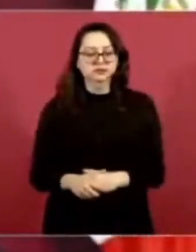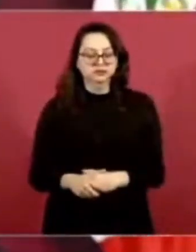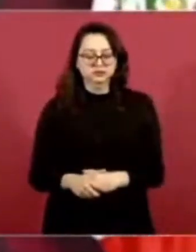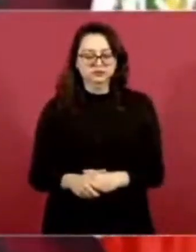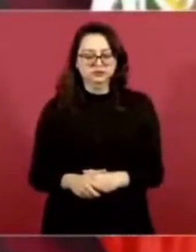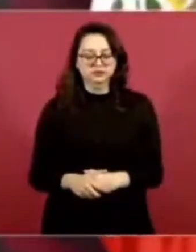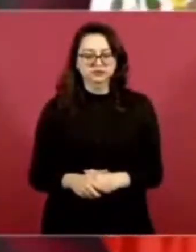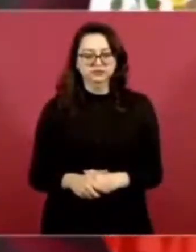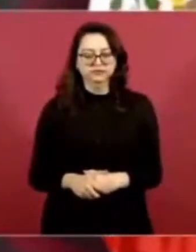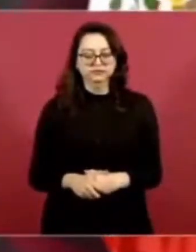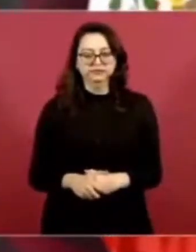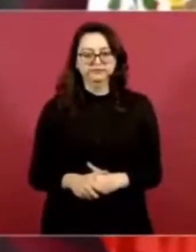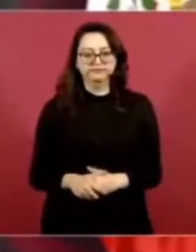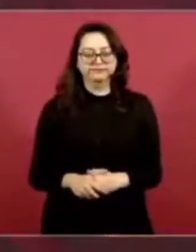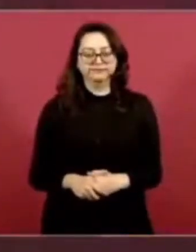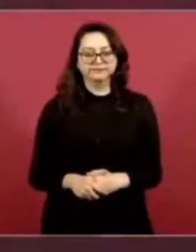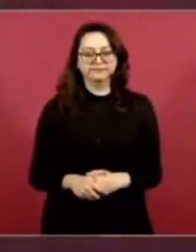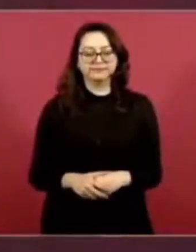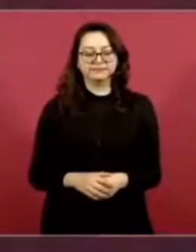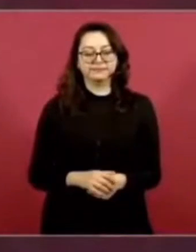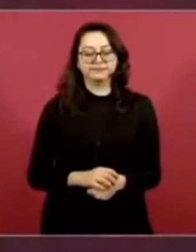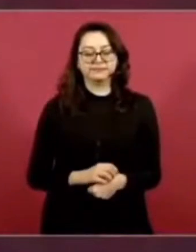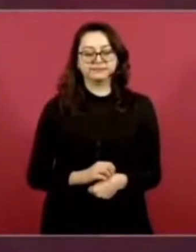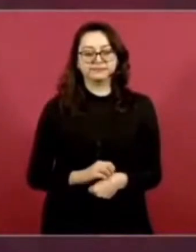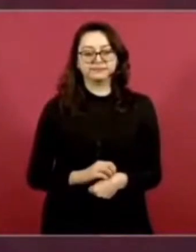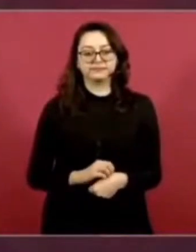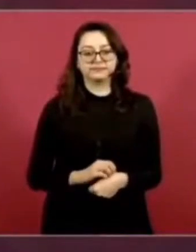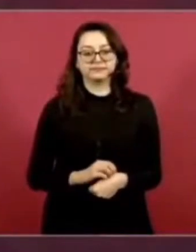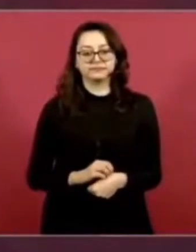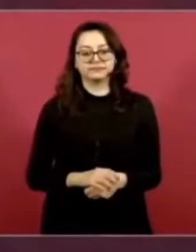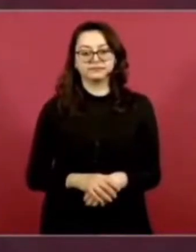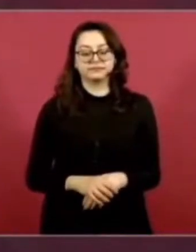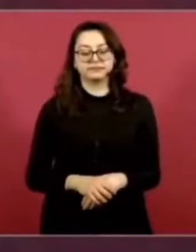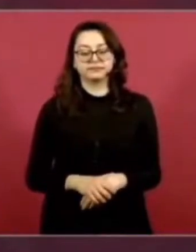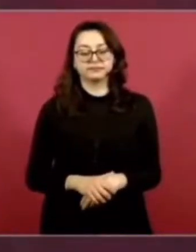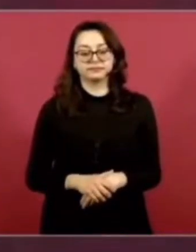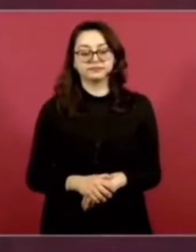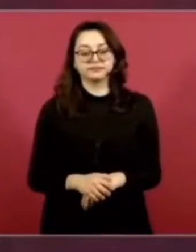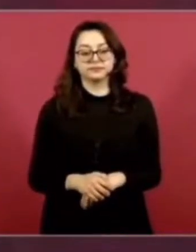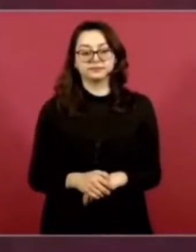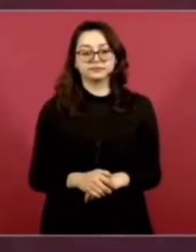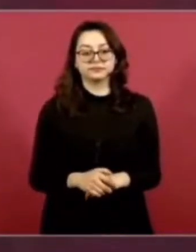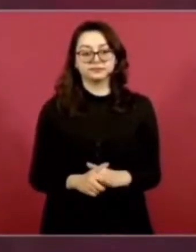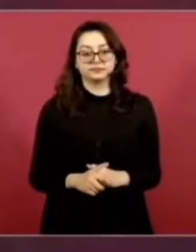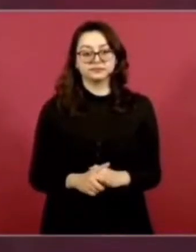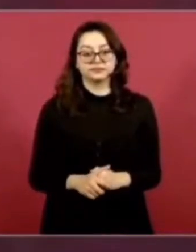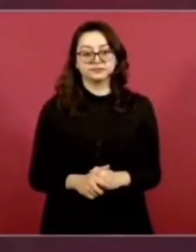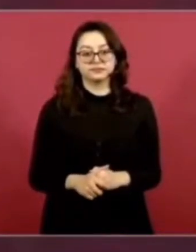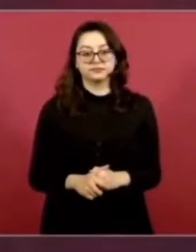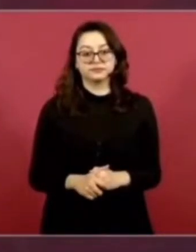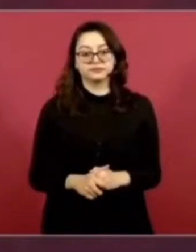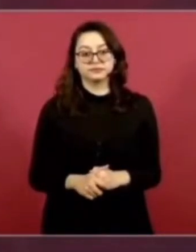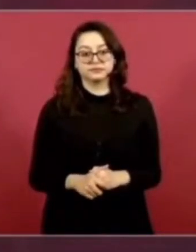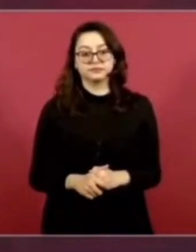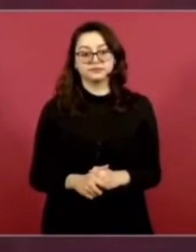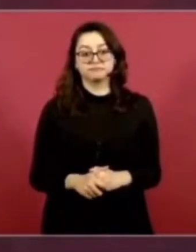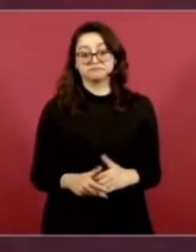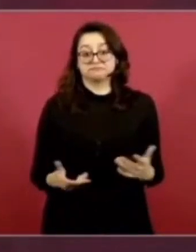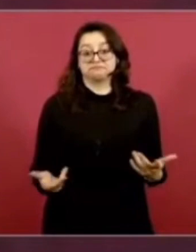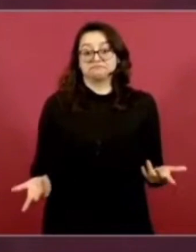agradezco a Maradona